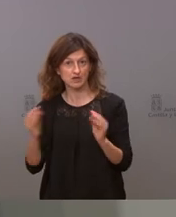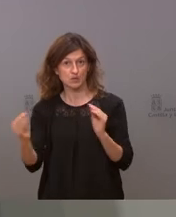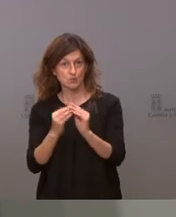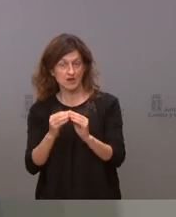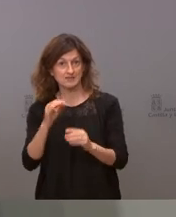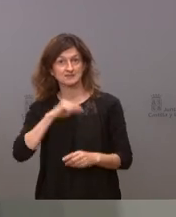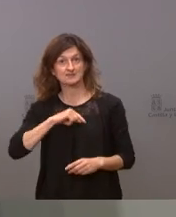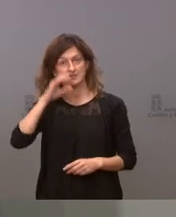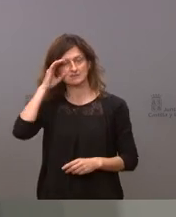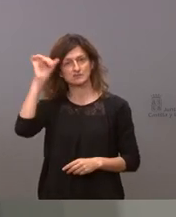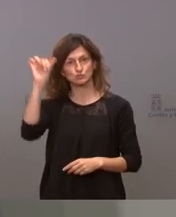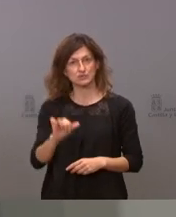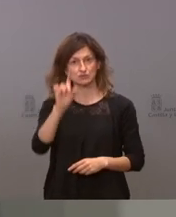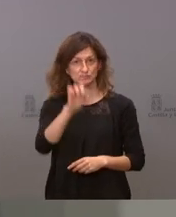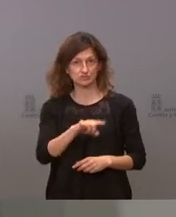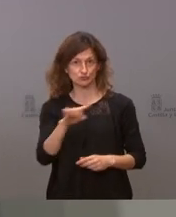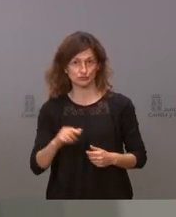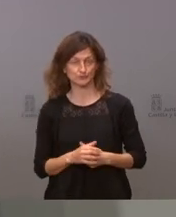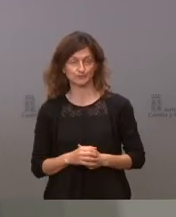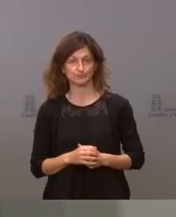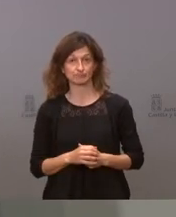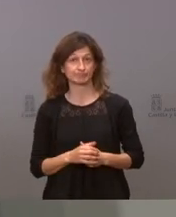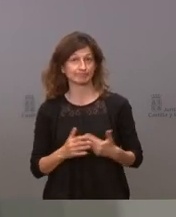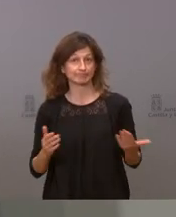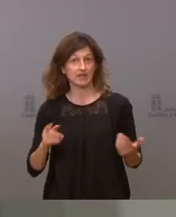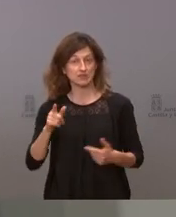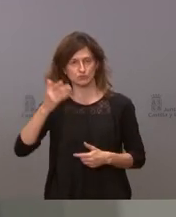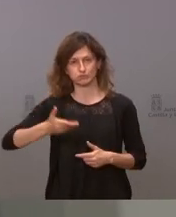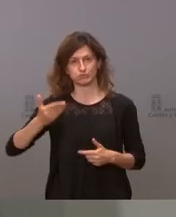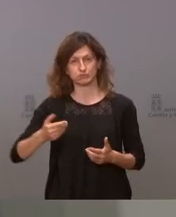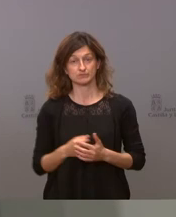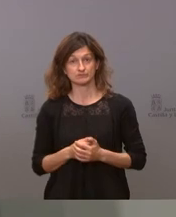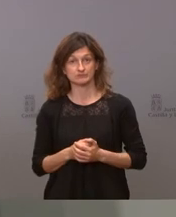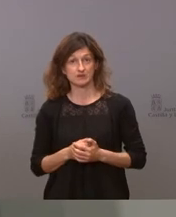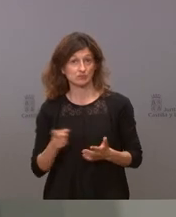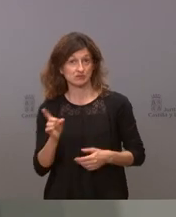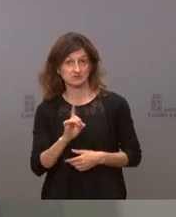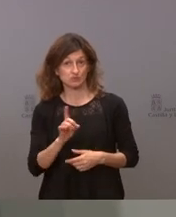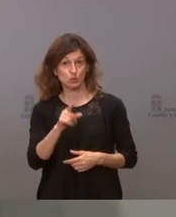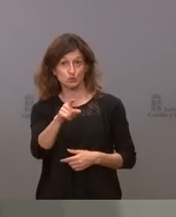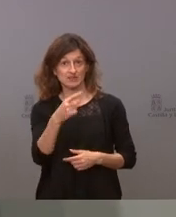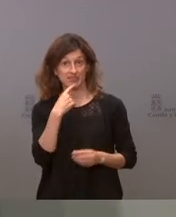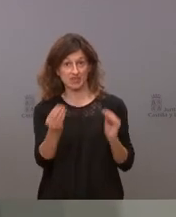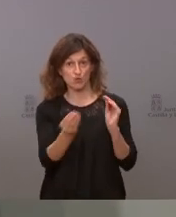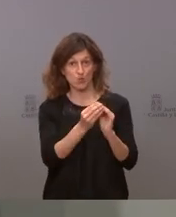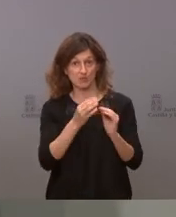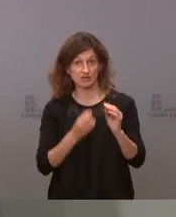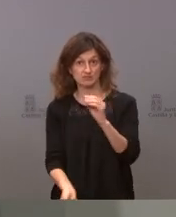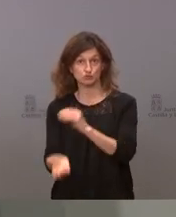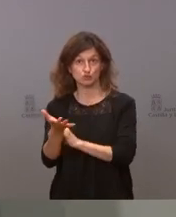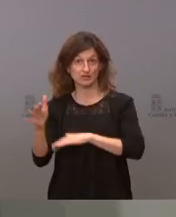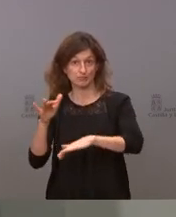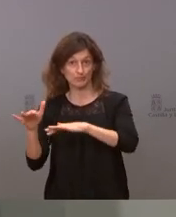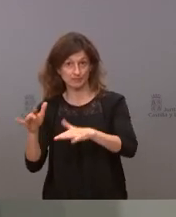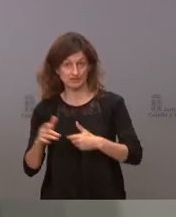escuchados y yo creo que esto es lo importante porque si no efectivamente como usted dice pues esto puede ocurrir y